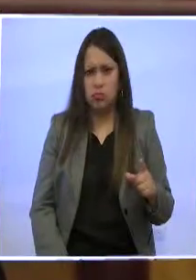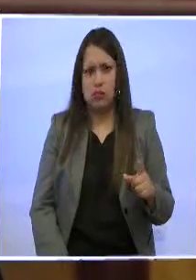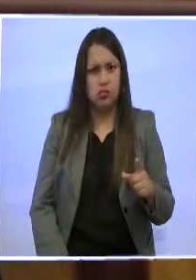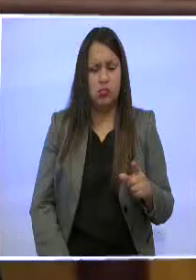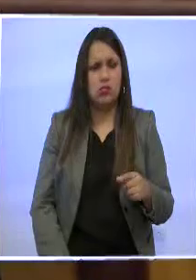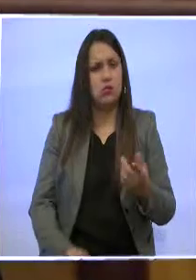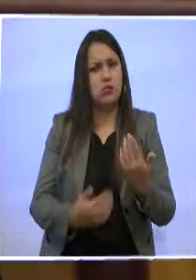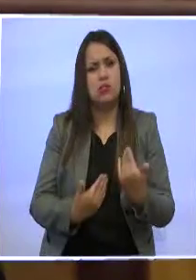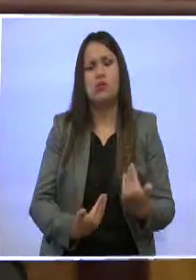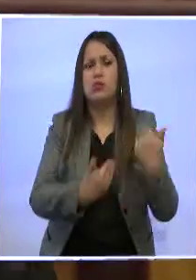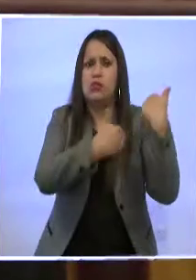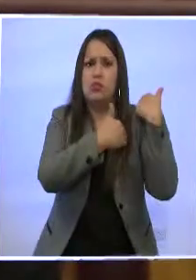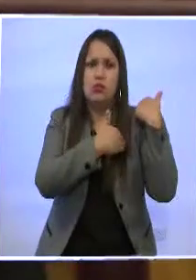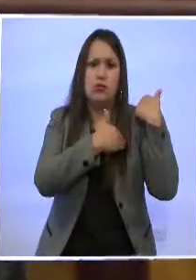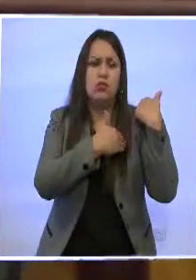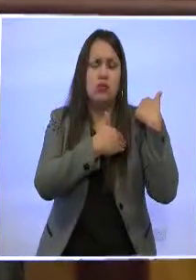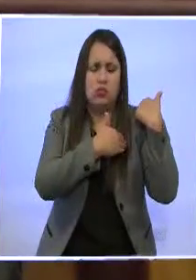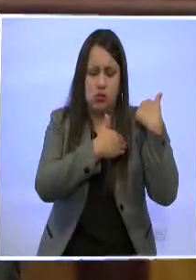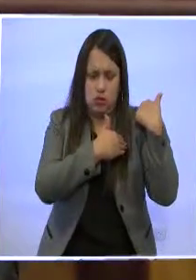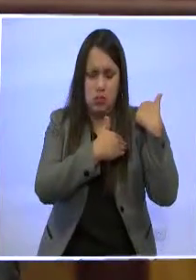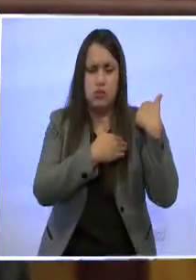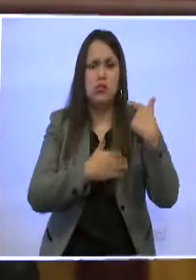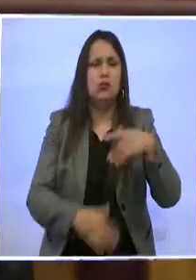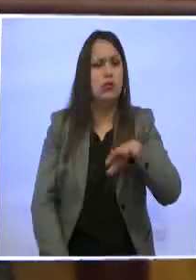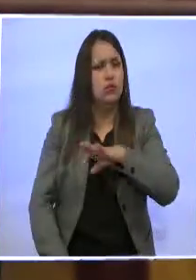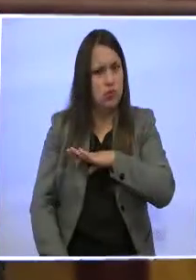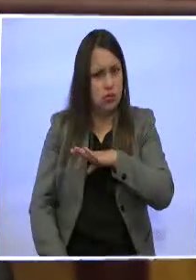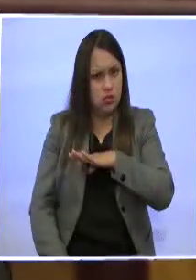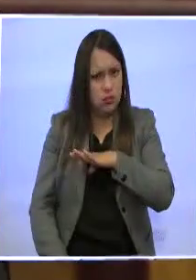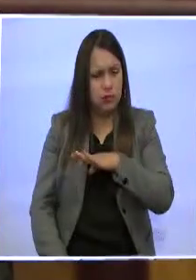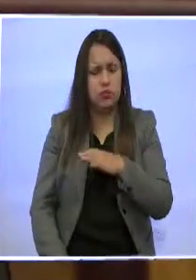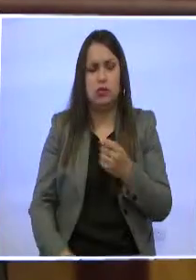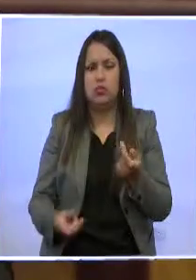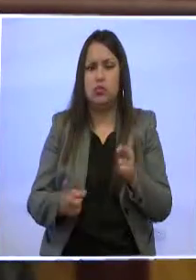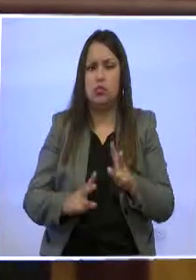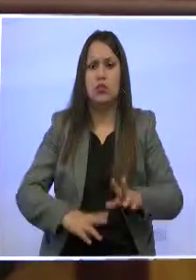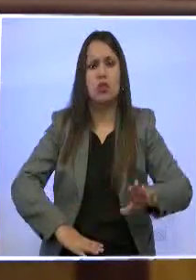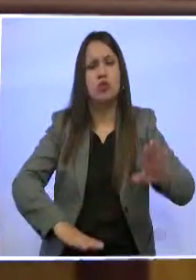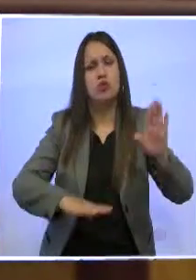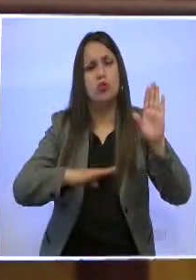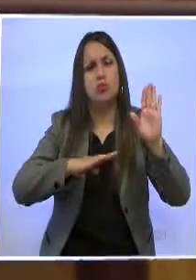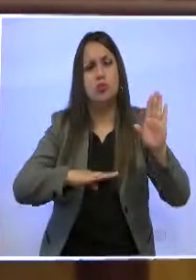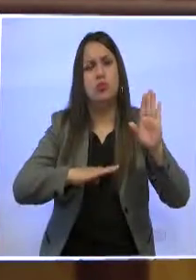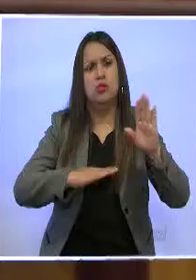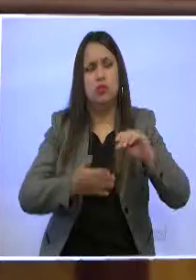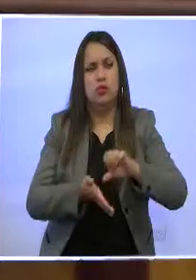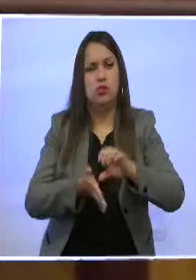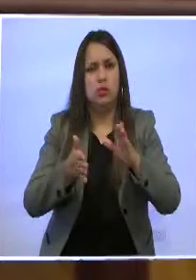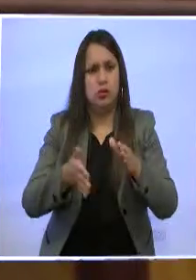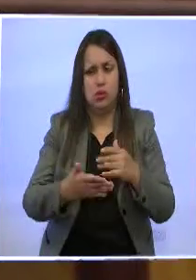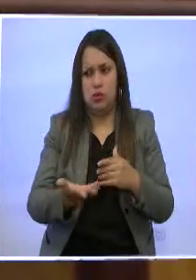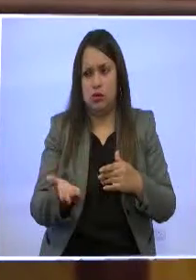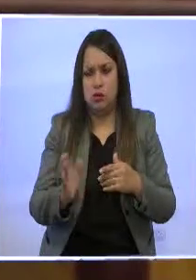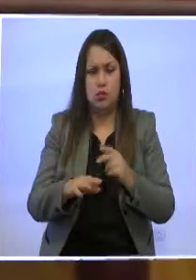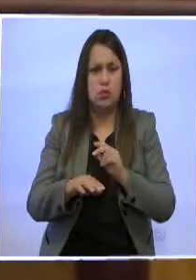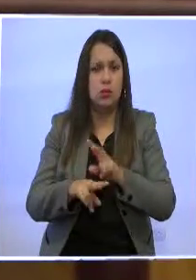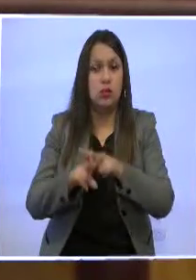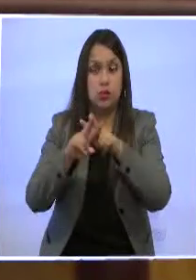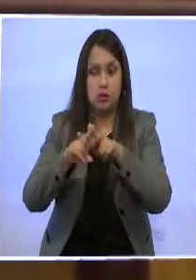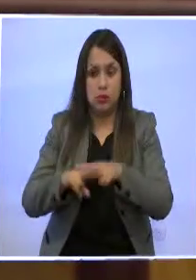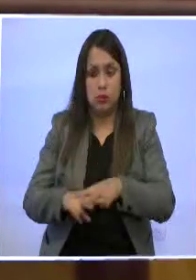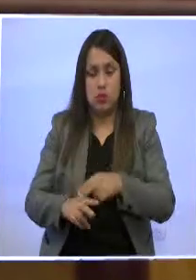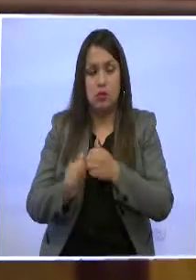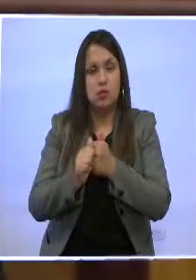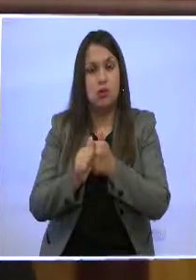responsabilidad de carácter técnico y de compromiso con la ciudad para darle fiscalización y administración a ese